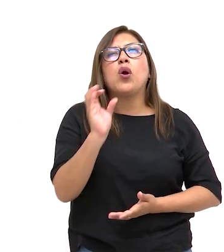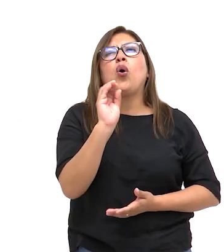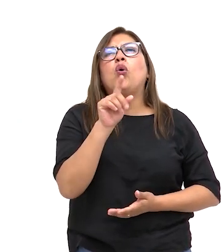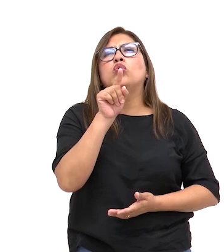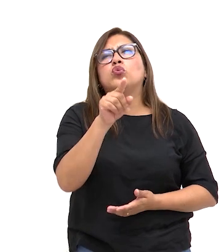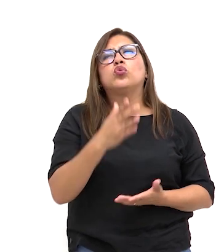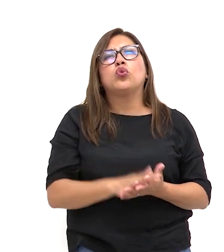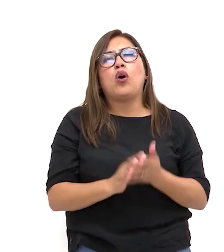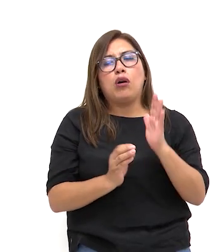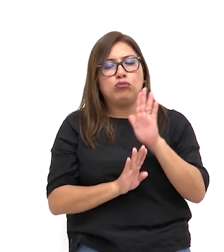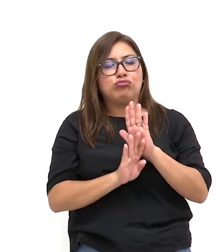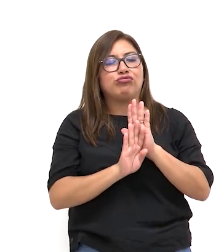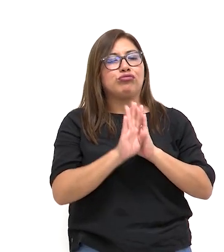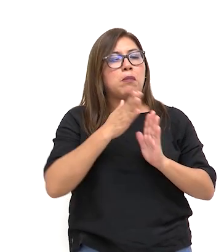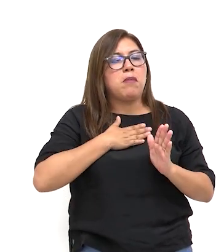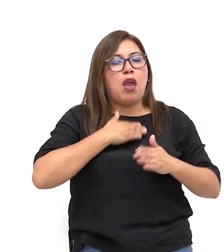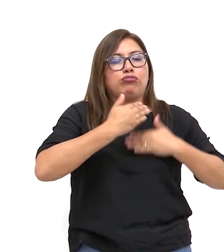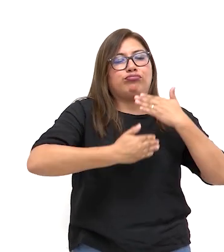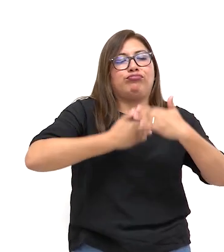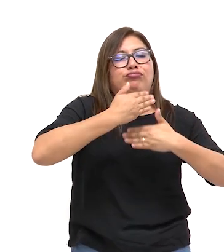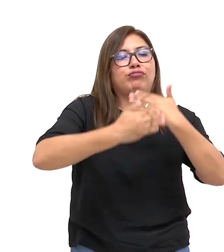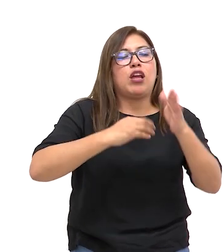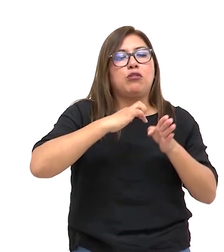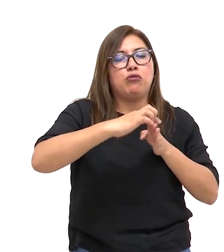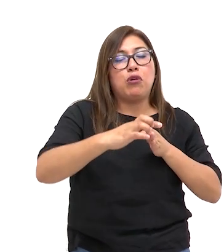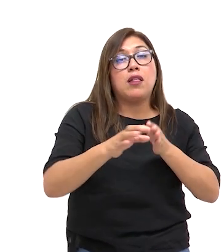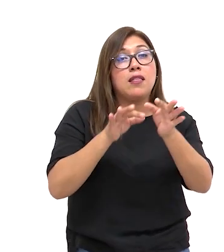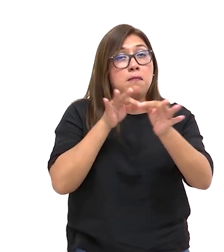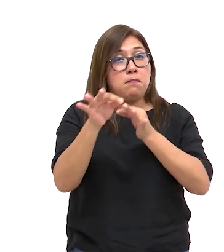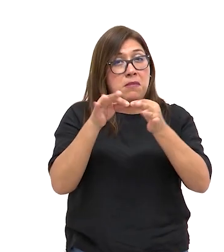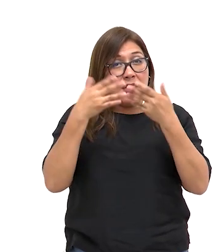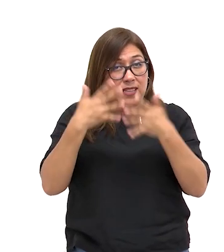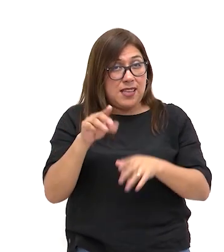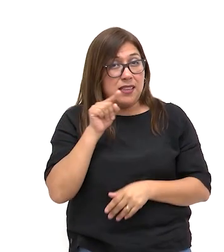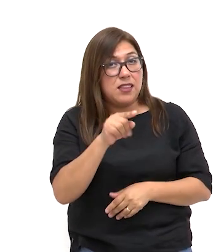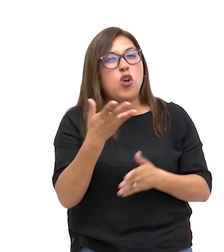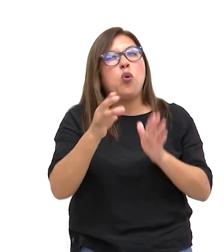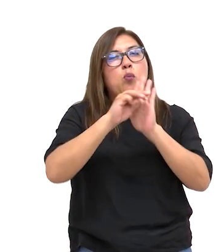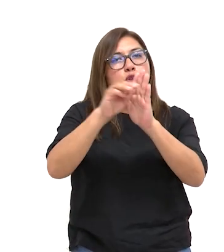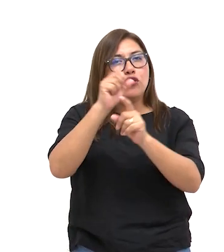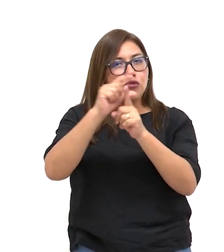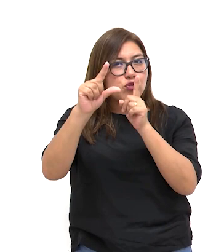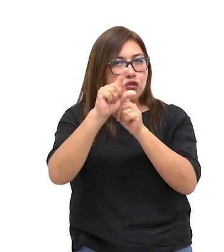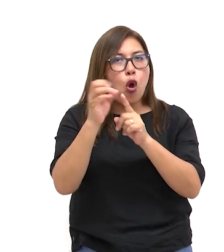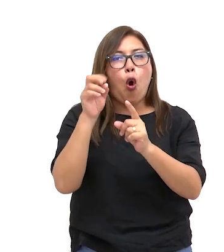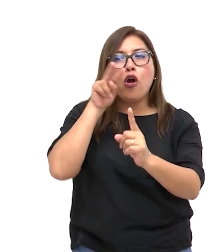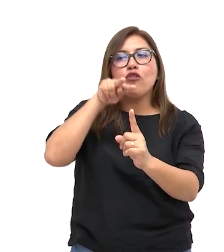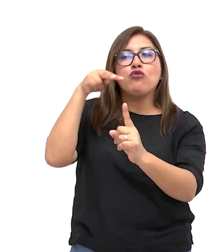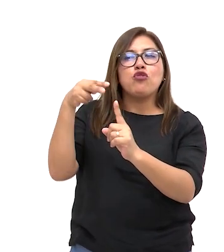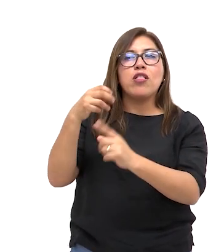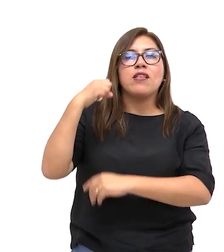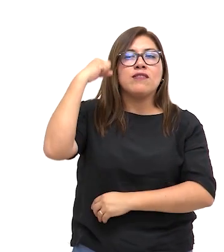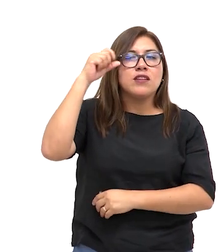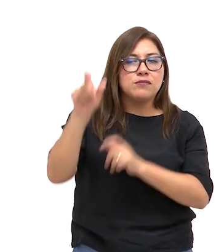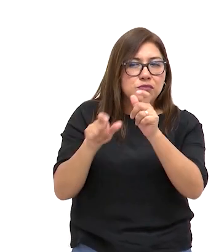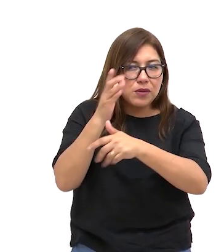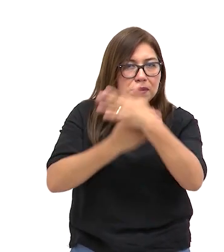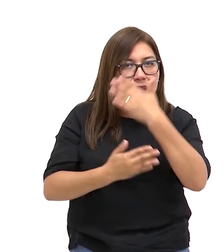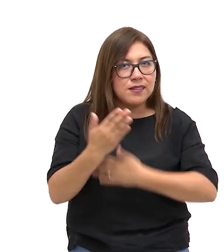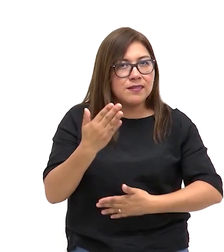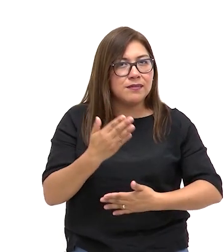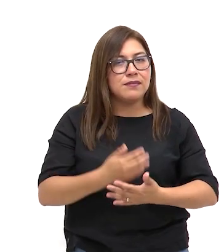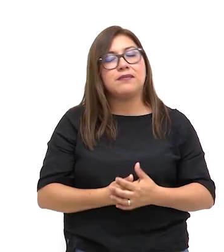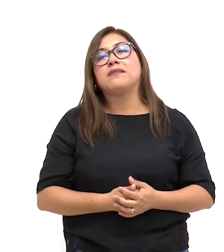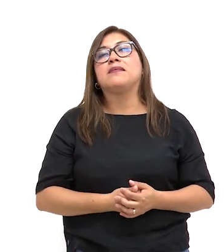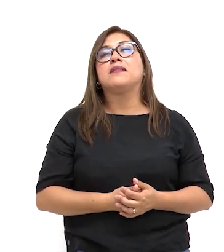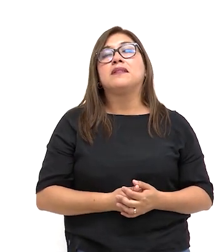¿O durante tu formación profesional, te explicaron sobre el modelo social o sobre el enfoque de derechos